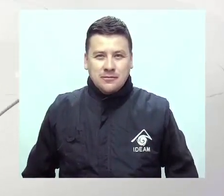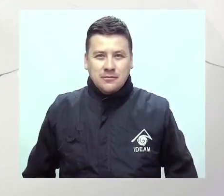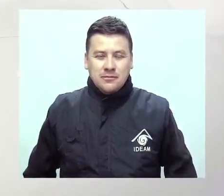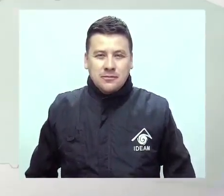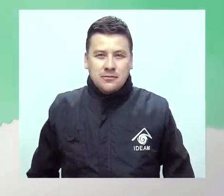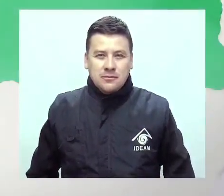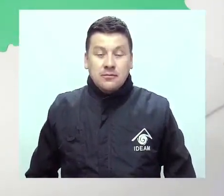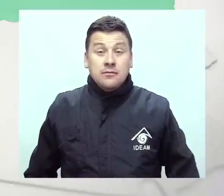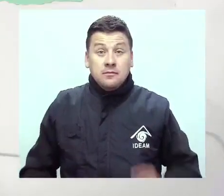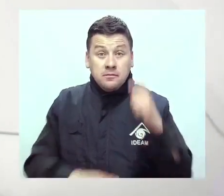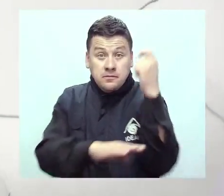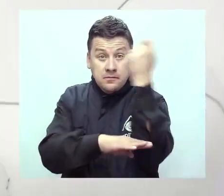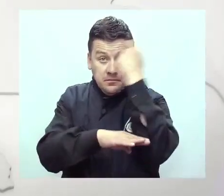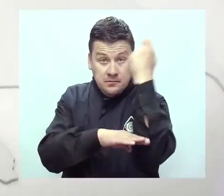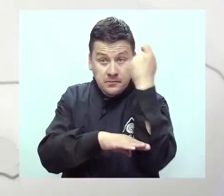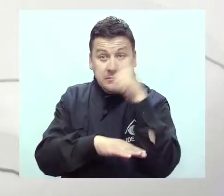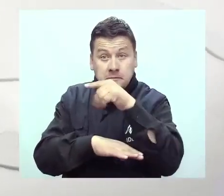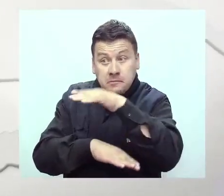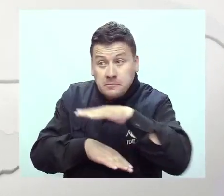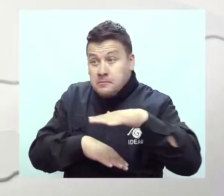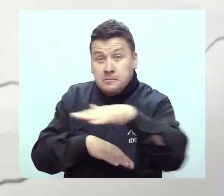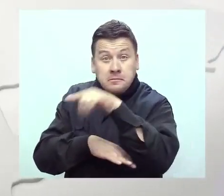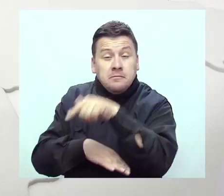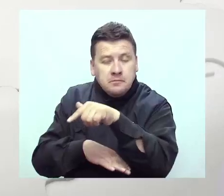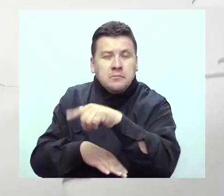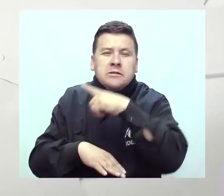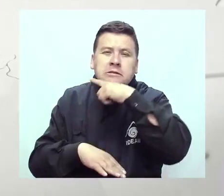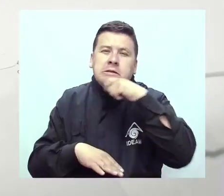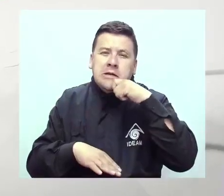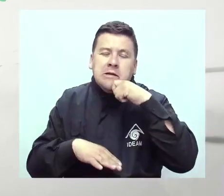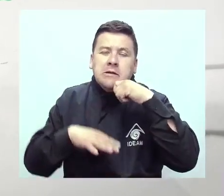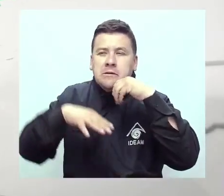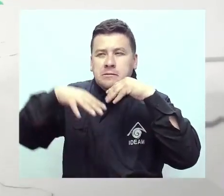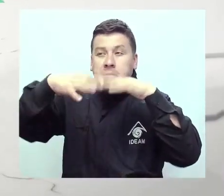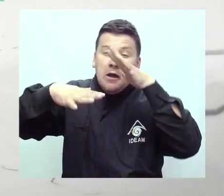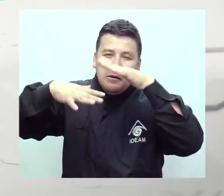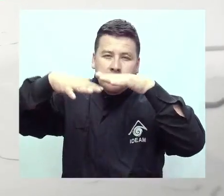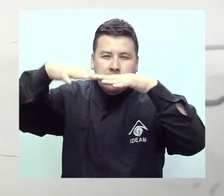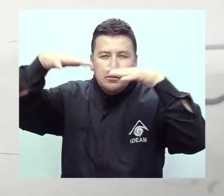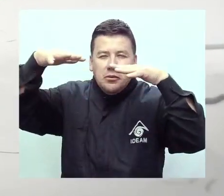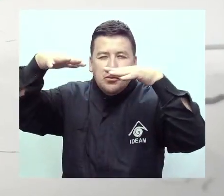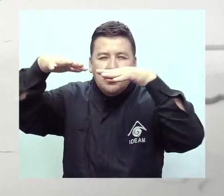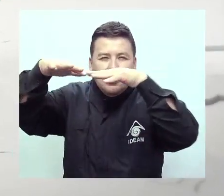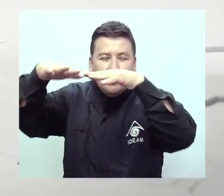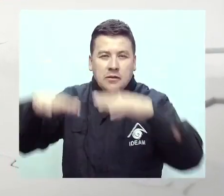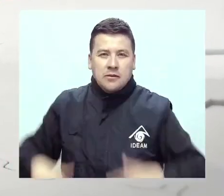En los llanos orientales las condiciones serán de clima seco con cielos medianamente cubiertos.